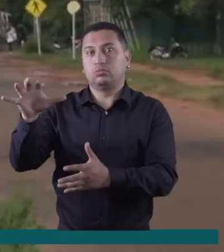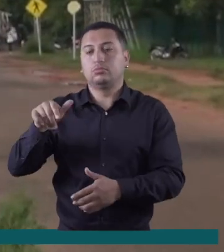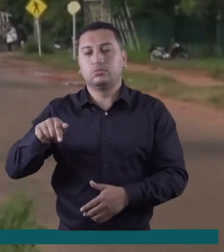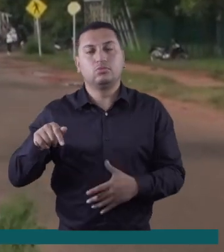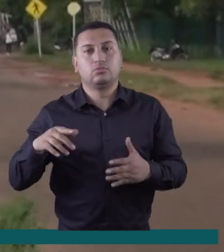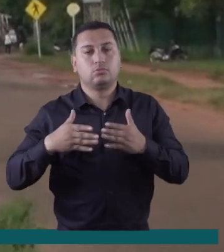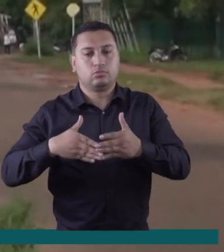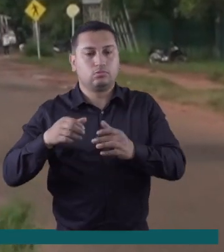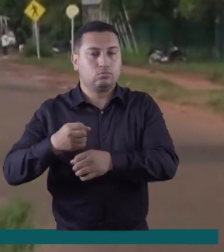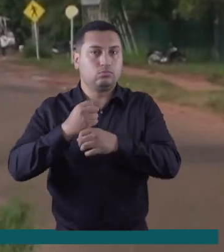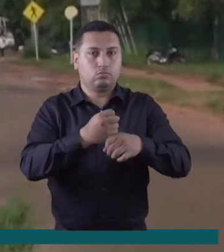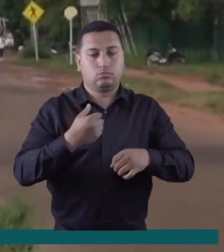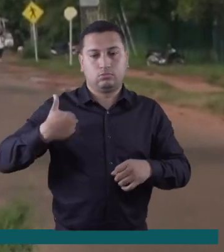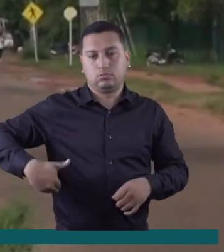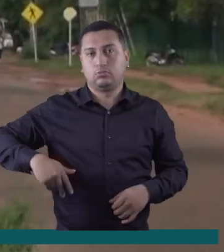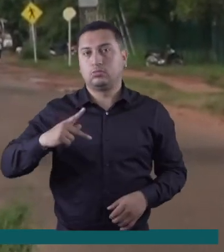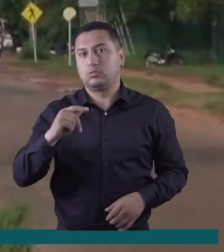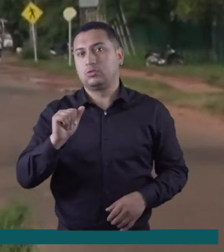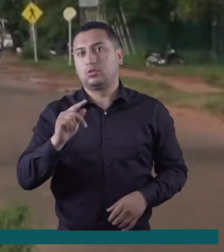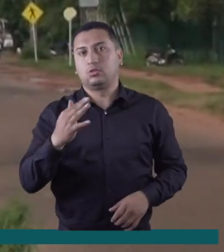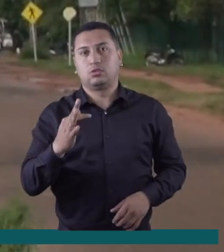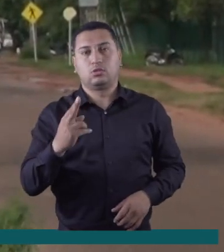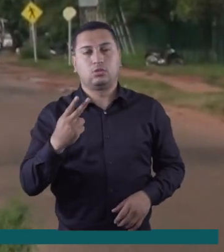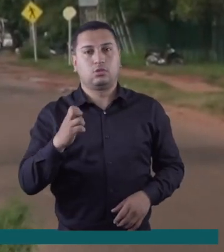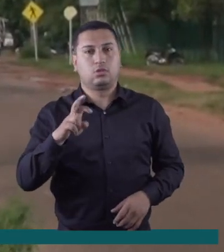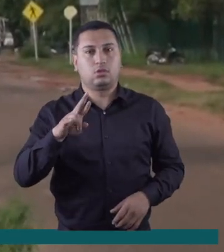Puerto Carreño, Bichada, informó Catherine Vargas para Enlace 13.